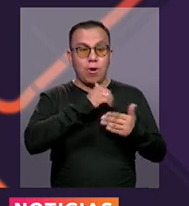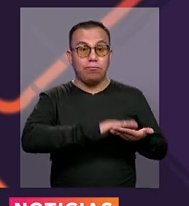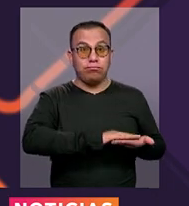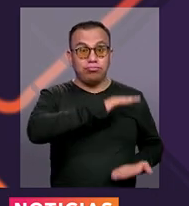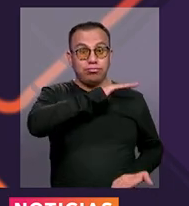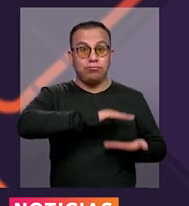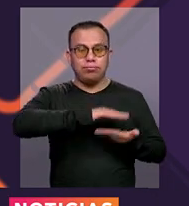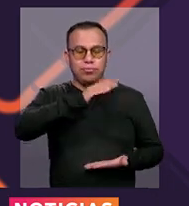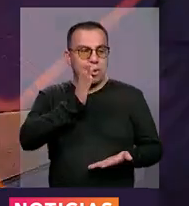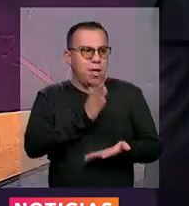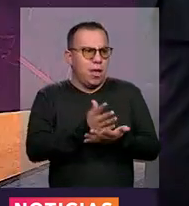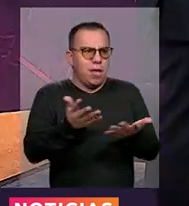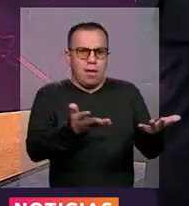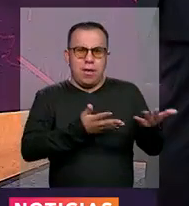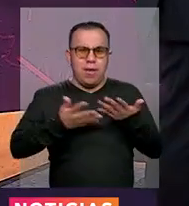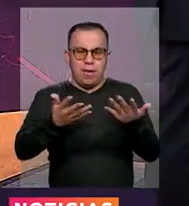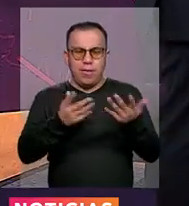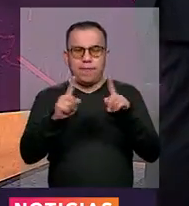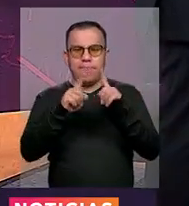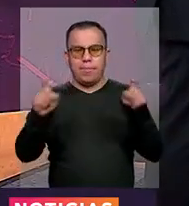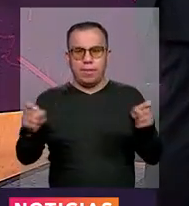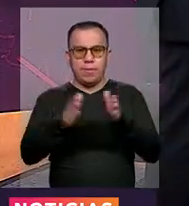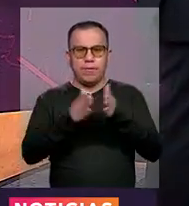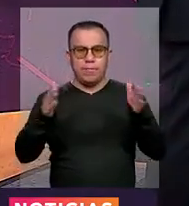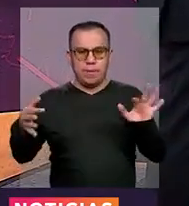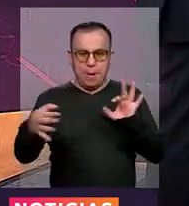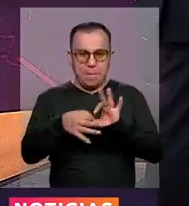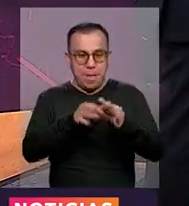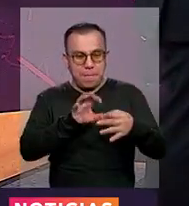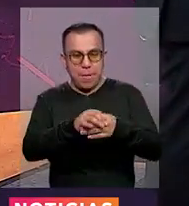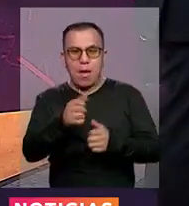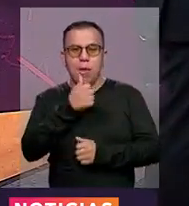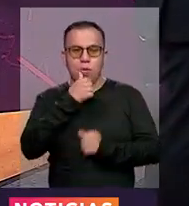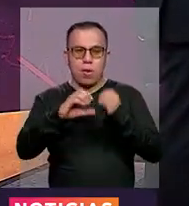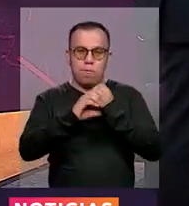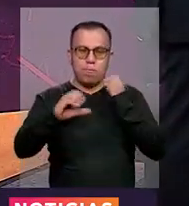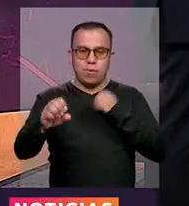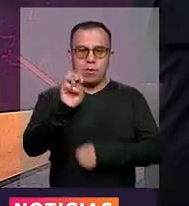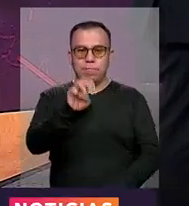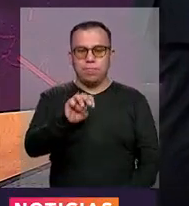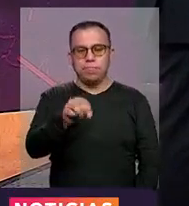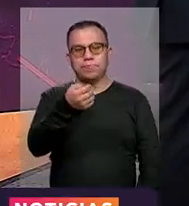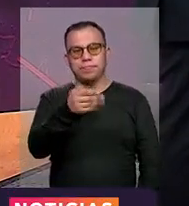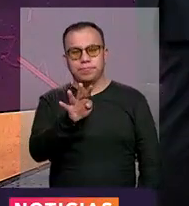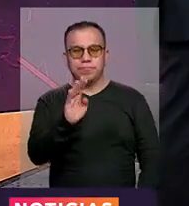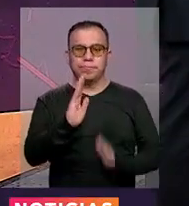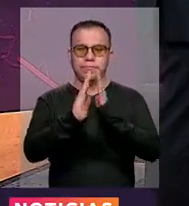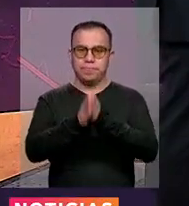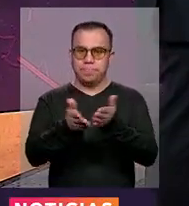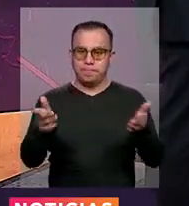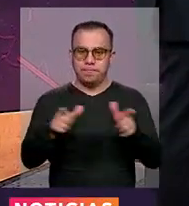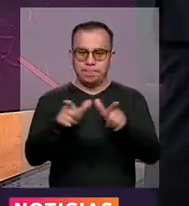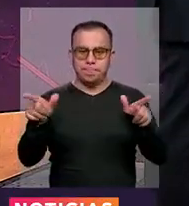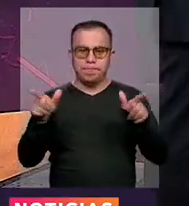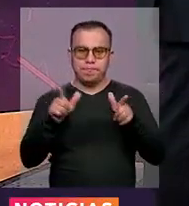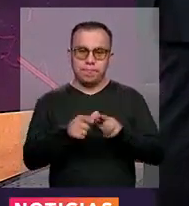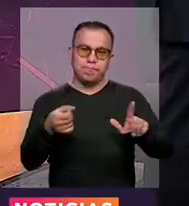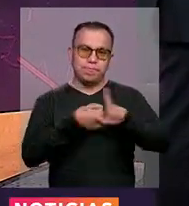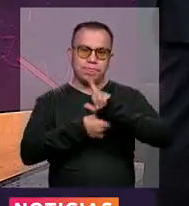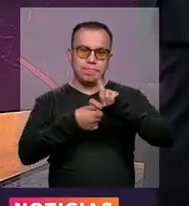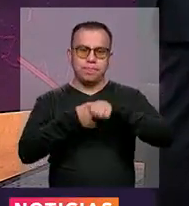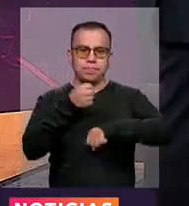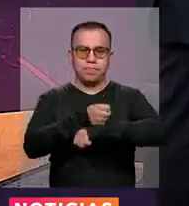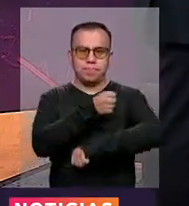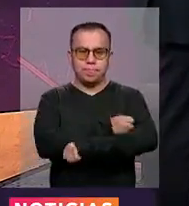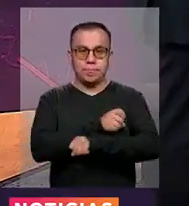Y no los vaya a sorprender este corte de agua. Será por empates de red de acueducto. Recuerden, este martes 14 de diciembre en el sector, en la localidad